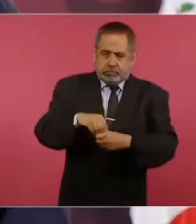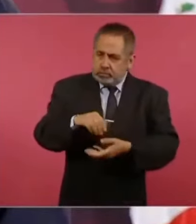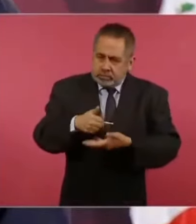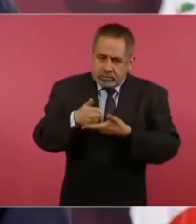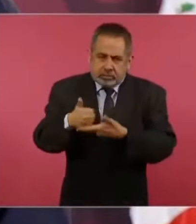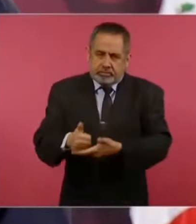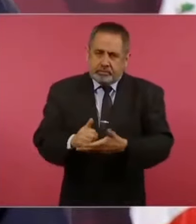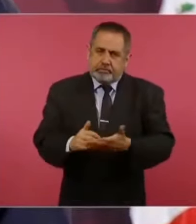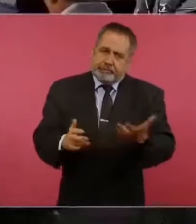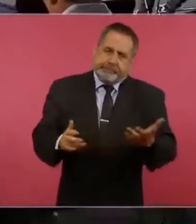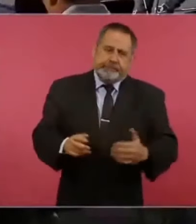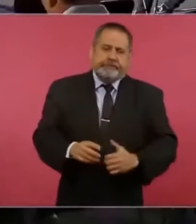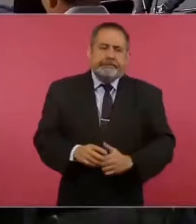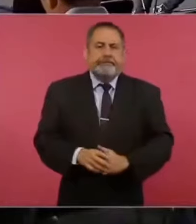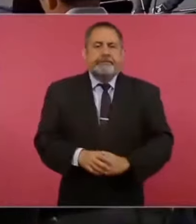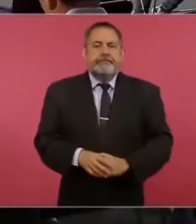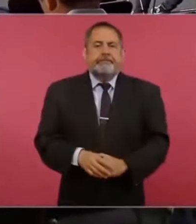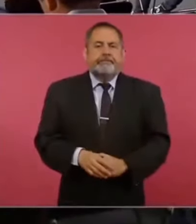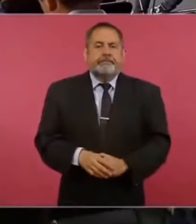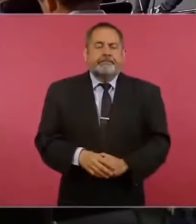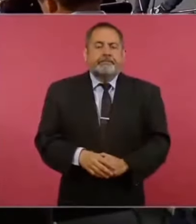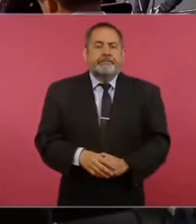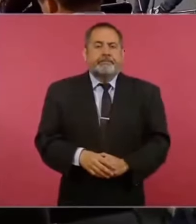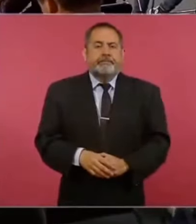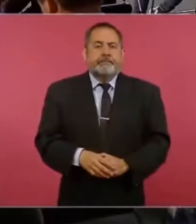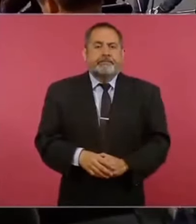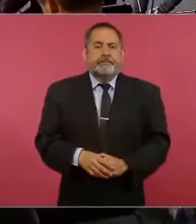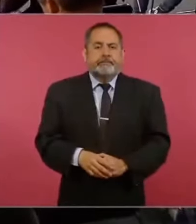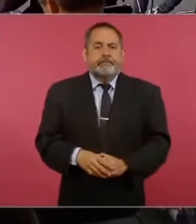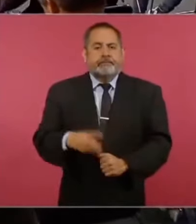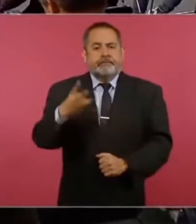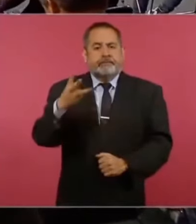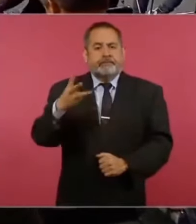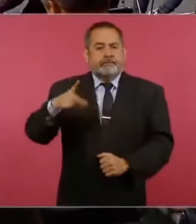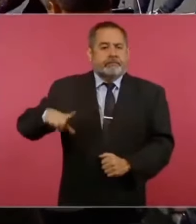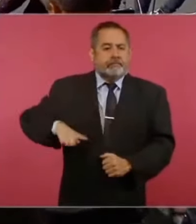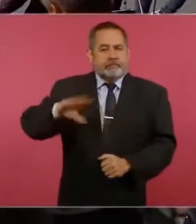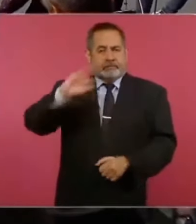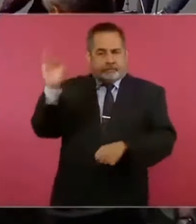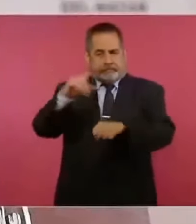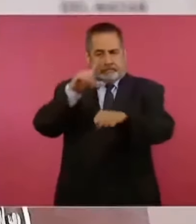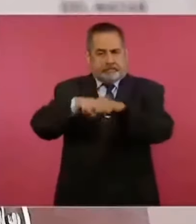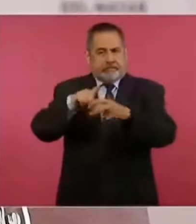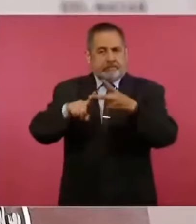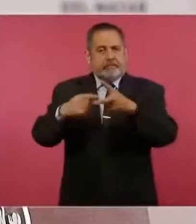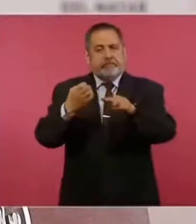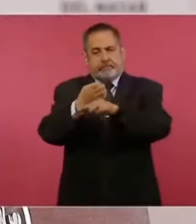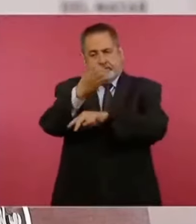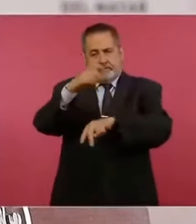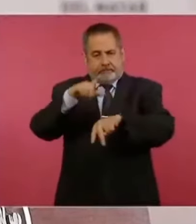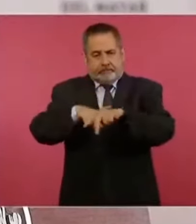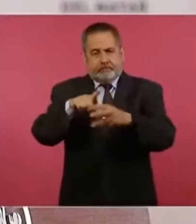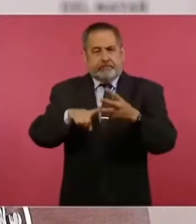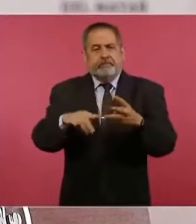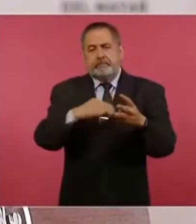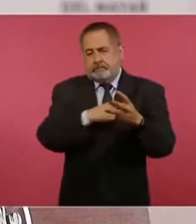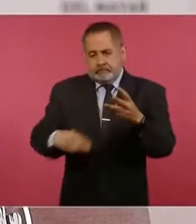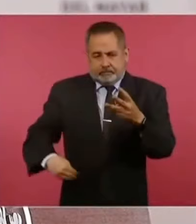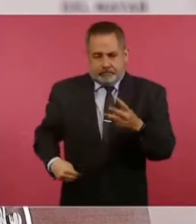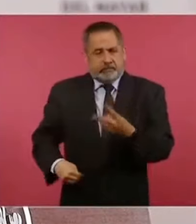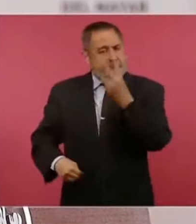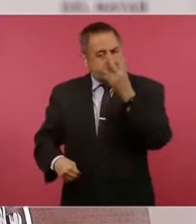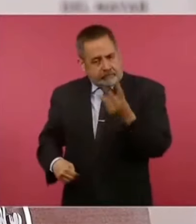eso, de los tres niveles de gobierno, municipios,